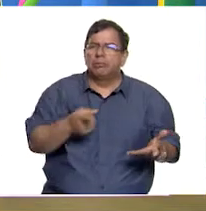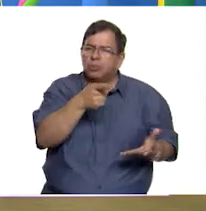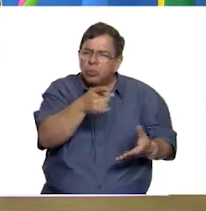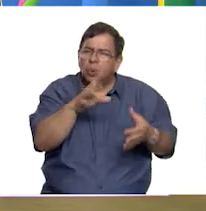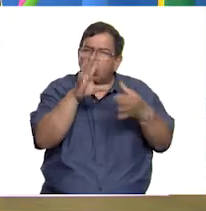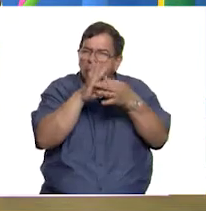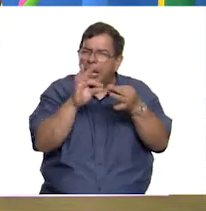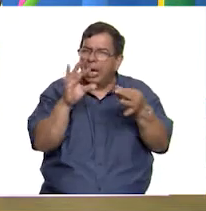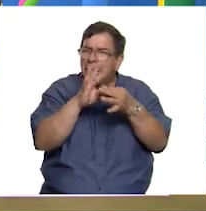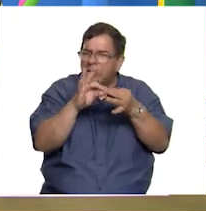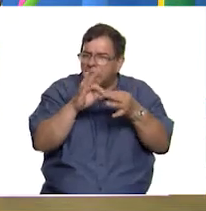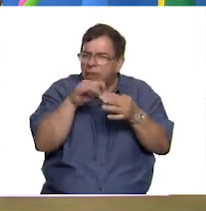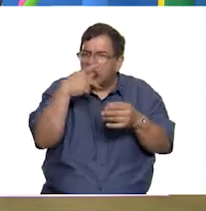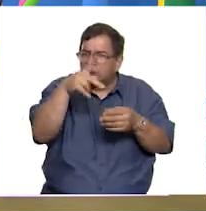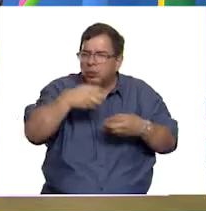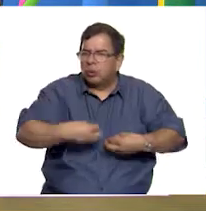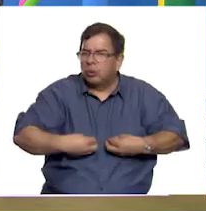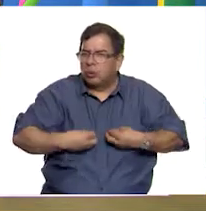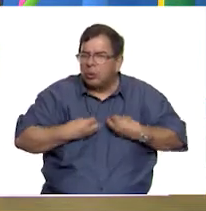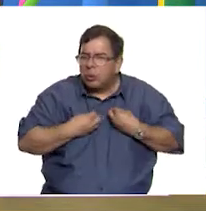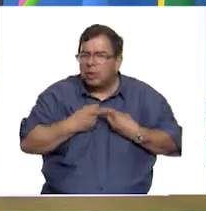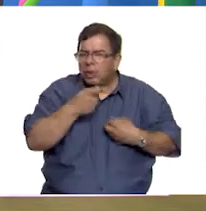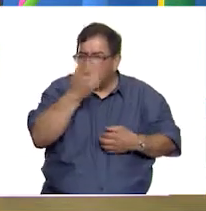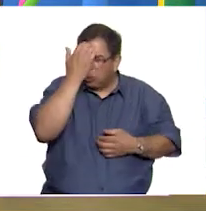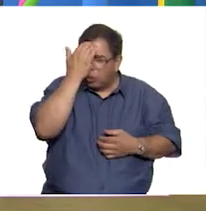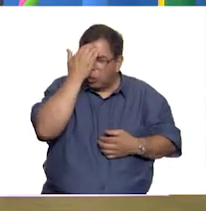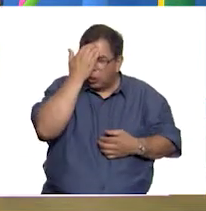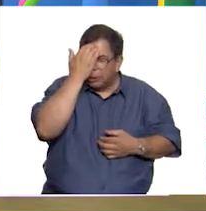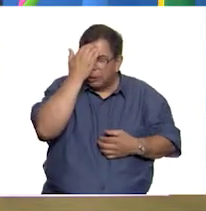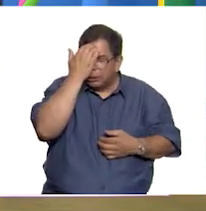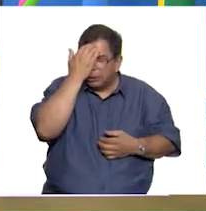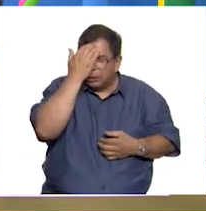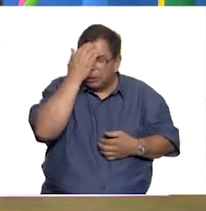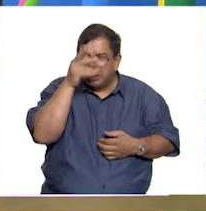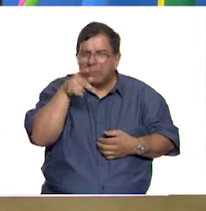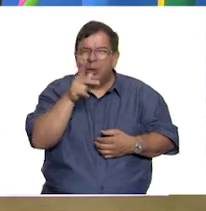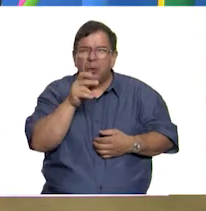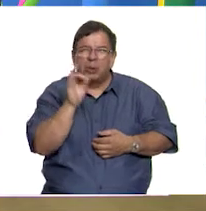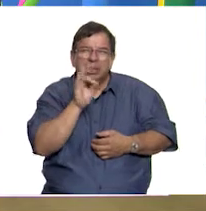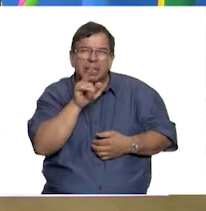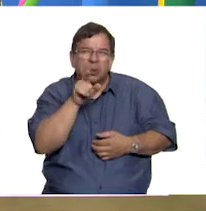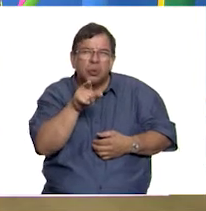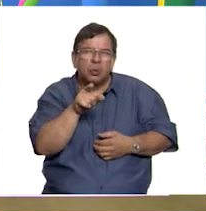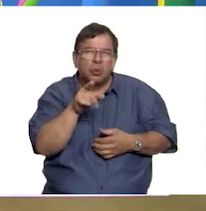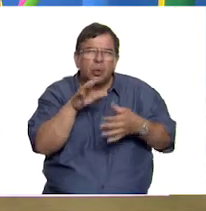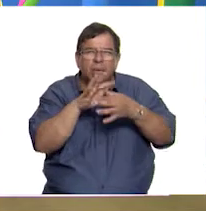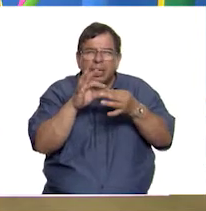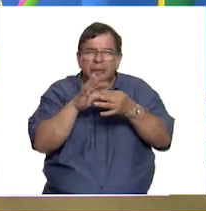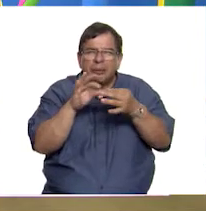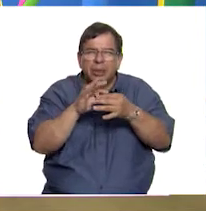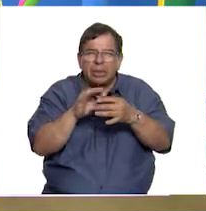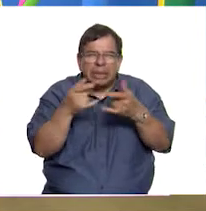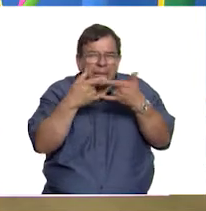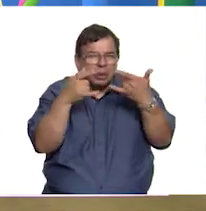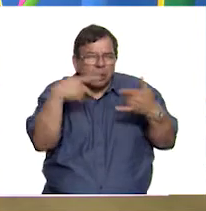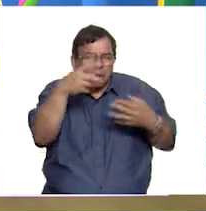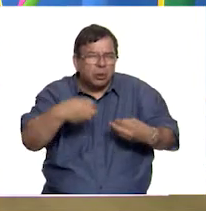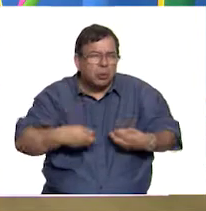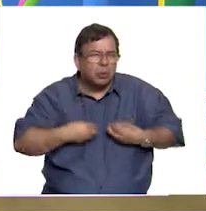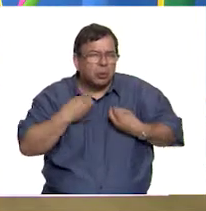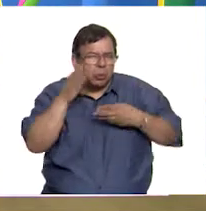poco sobre lo que tú has vivido y conoces. Pero para empezar, quizás nos podrías dar algunos datos biográficos tuyos.